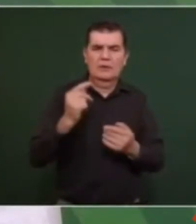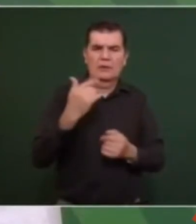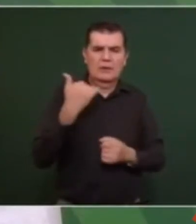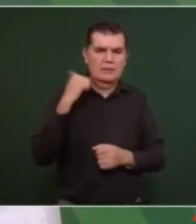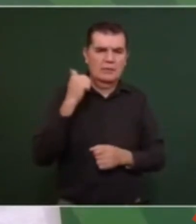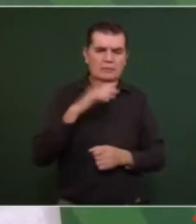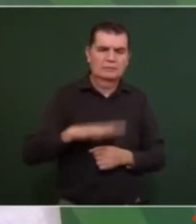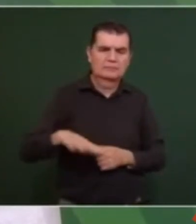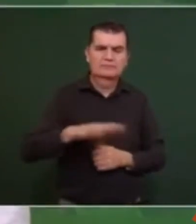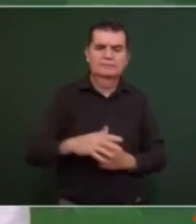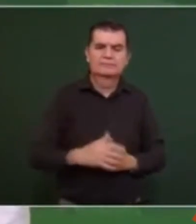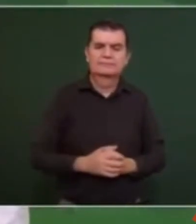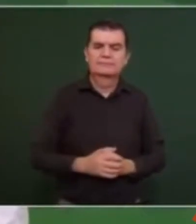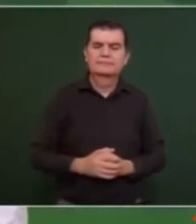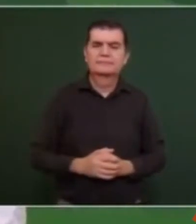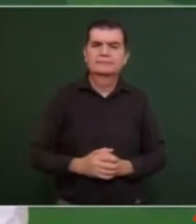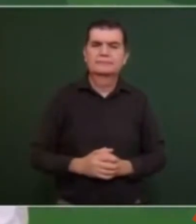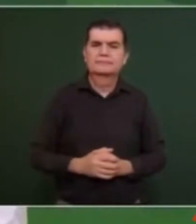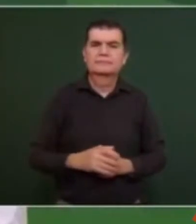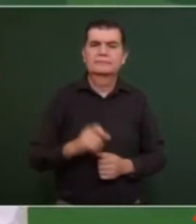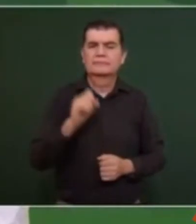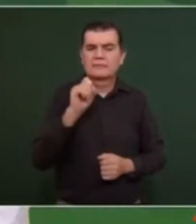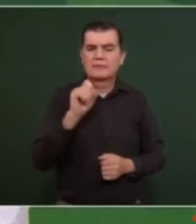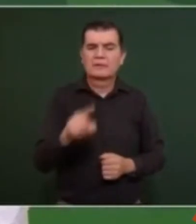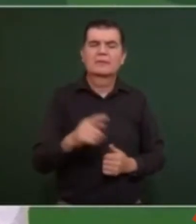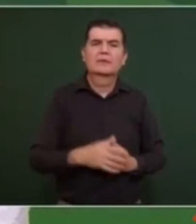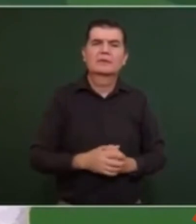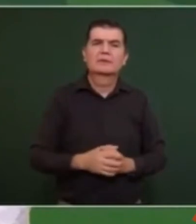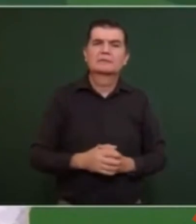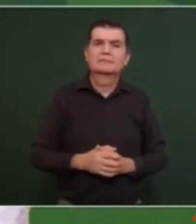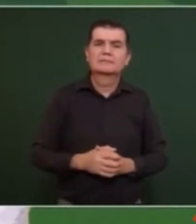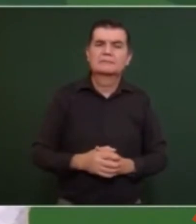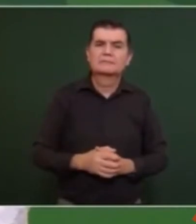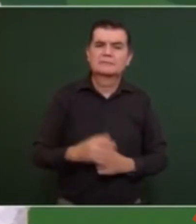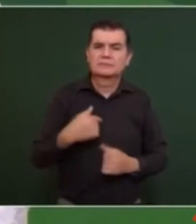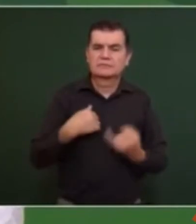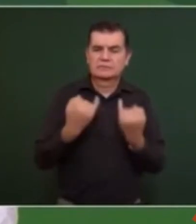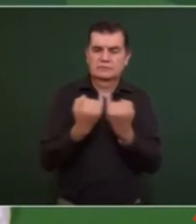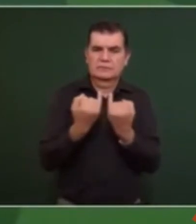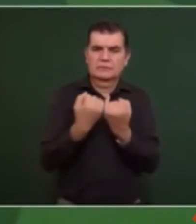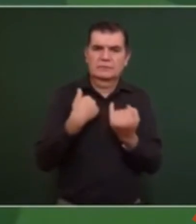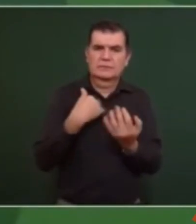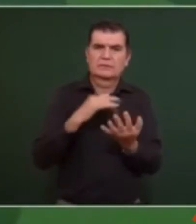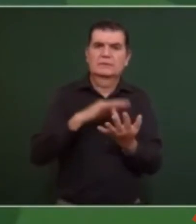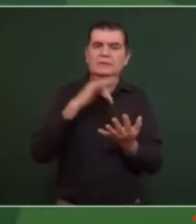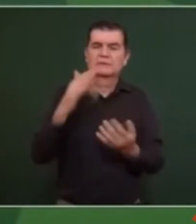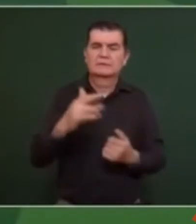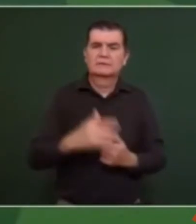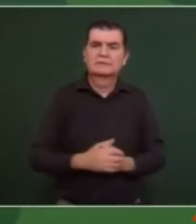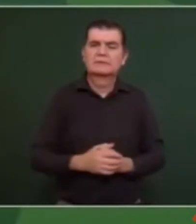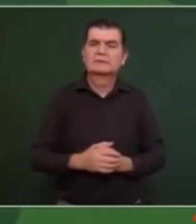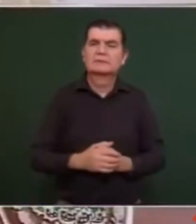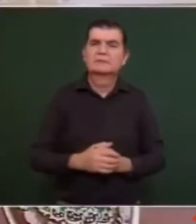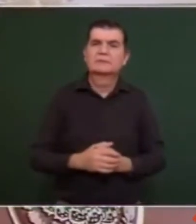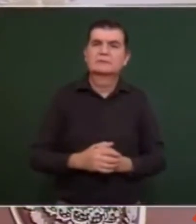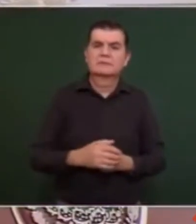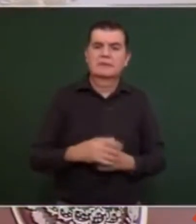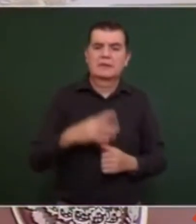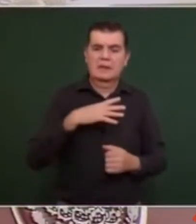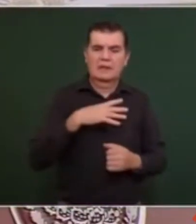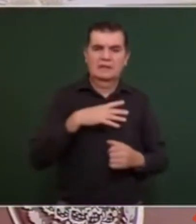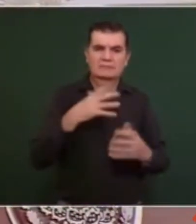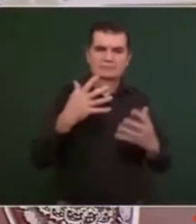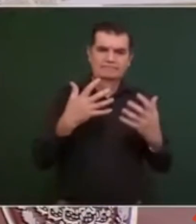Acapulco también eh agradecer mucho a el sector